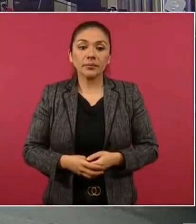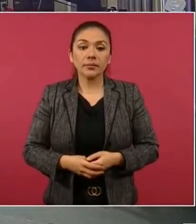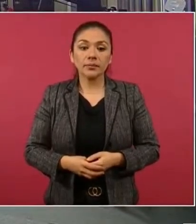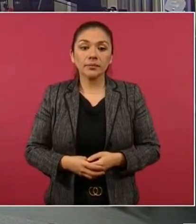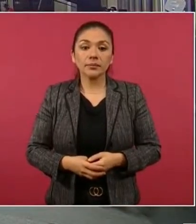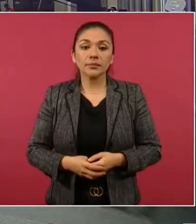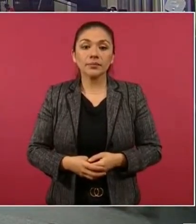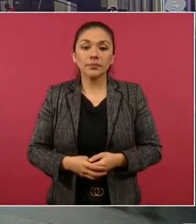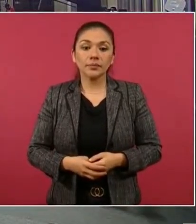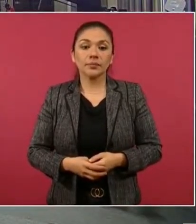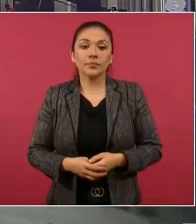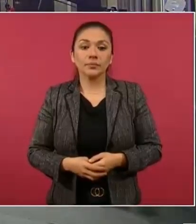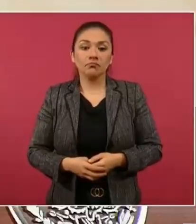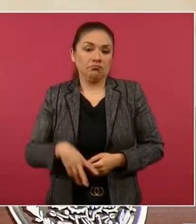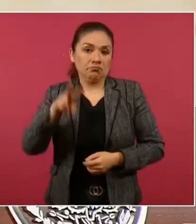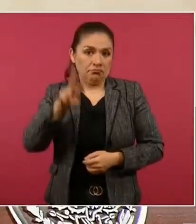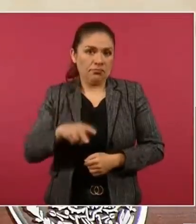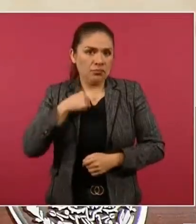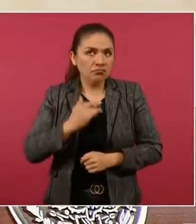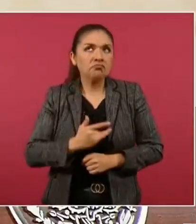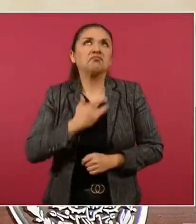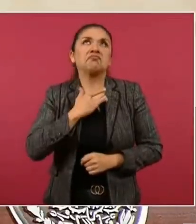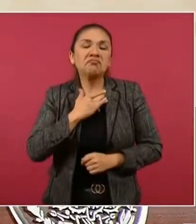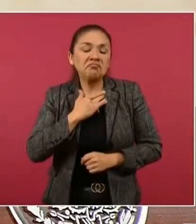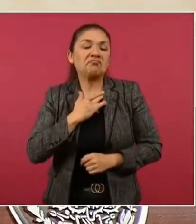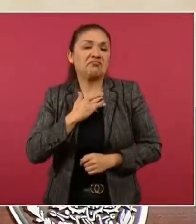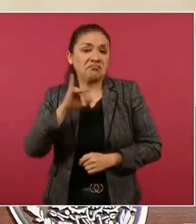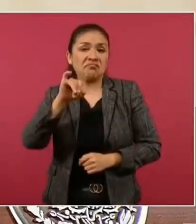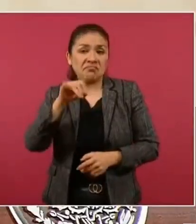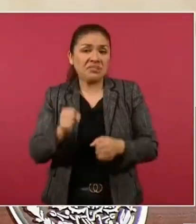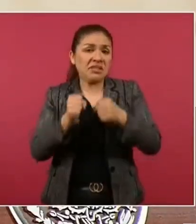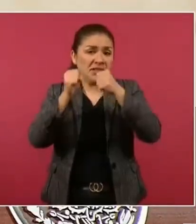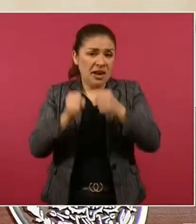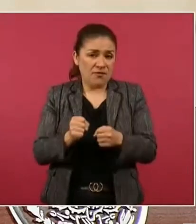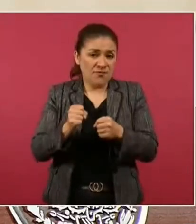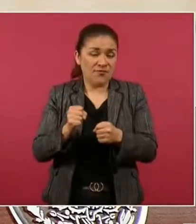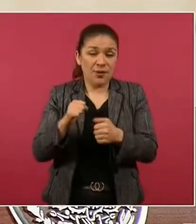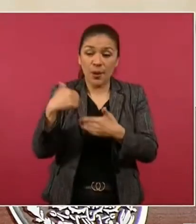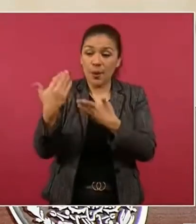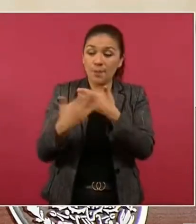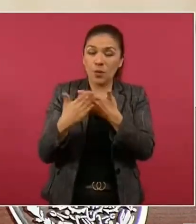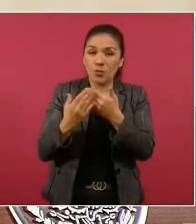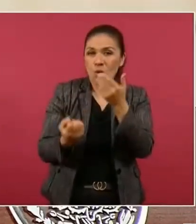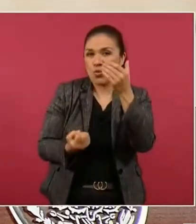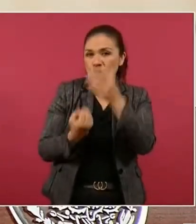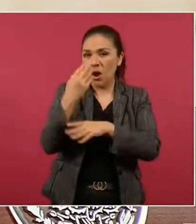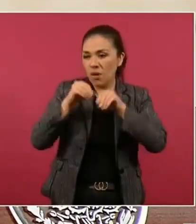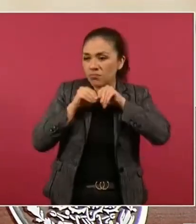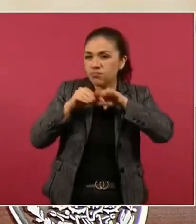Y estoy seguro de que ahora que salga la nueva encuesta